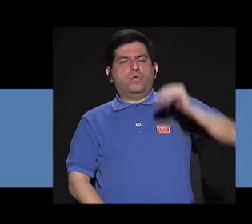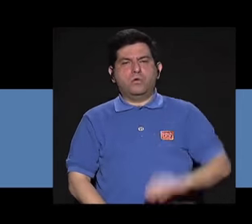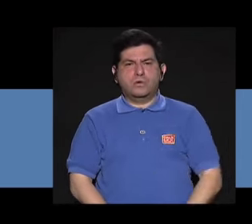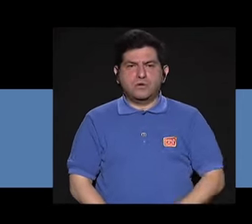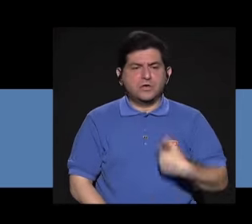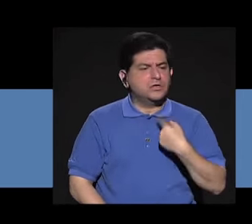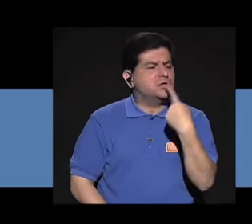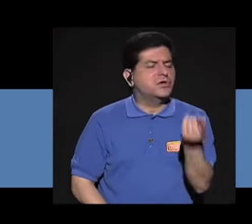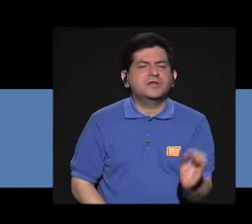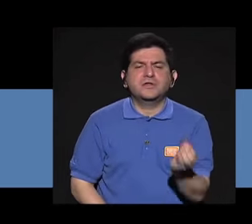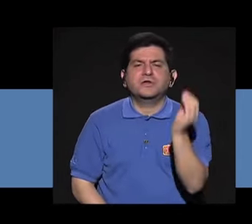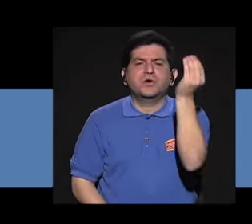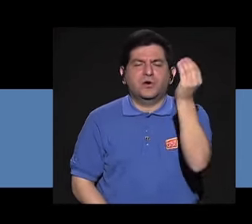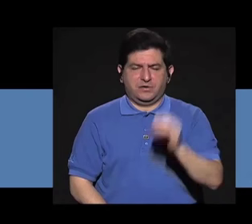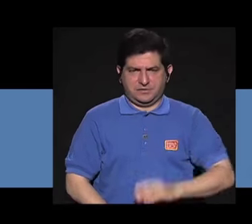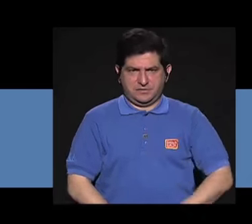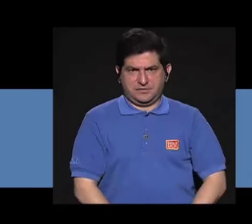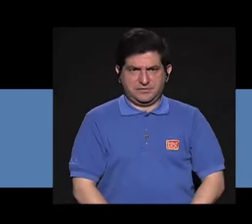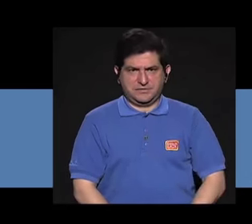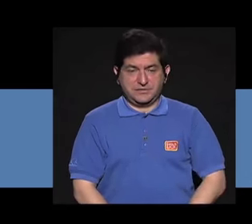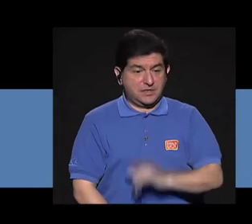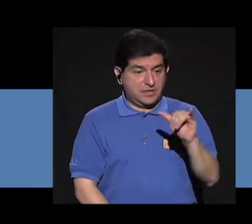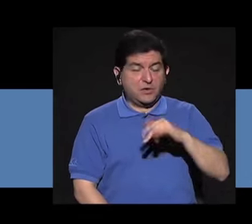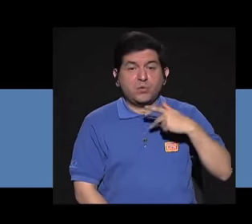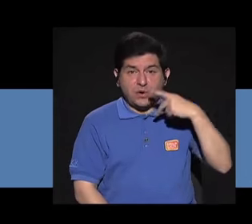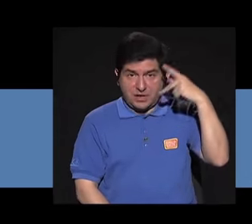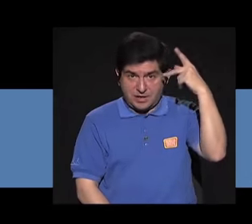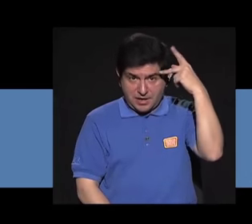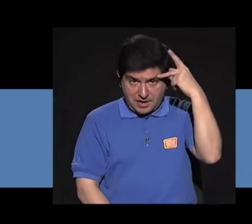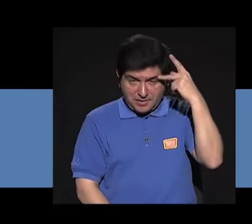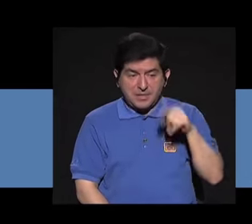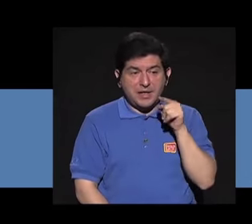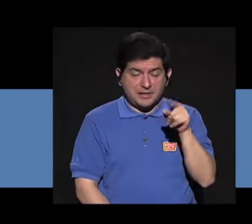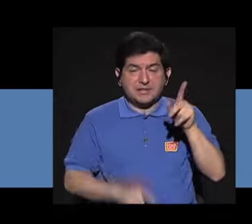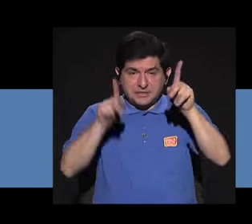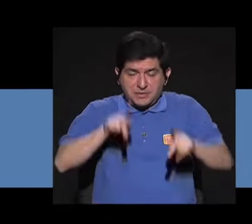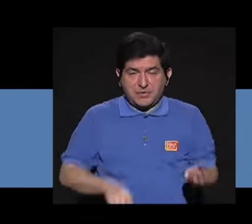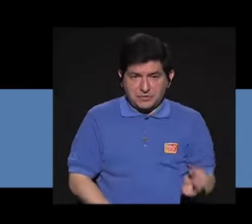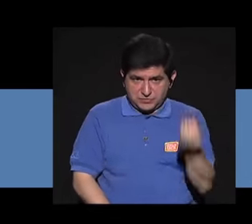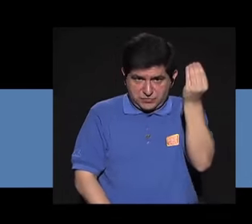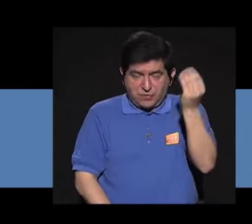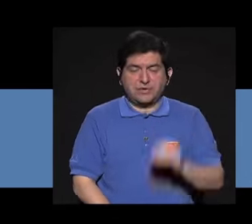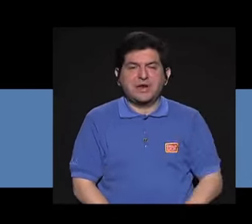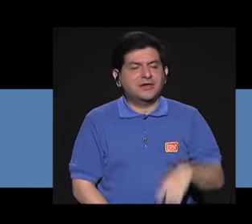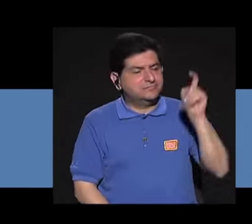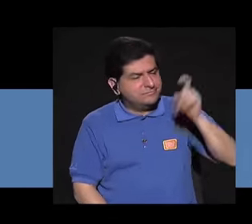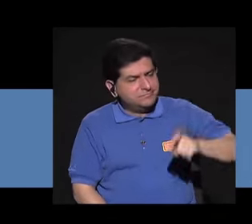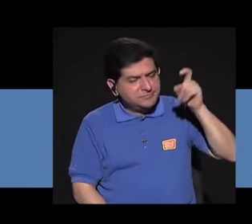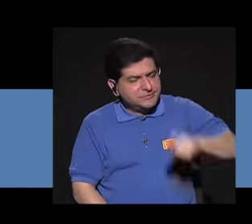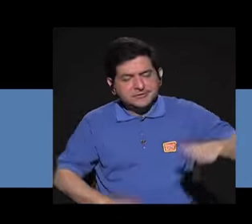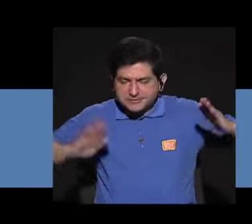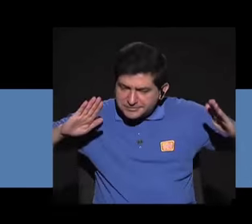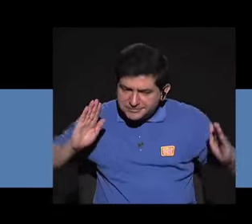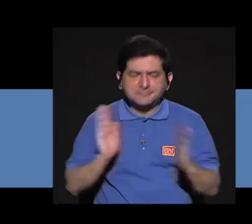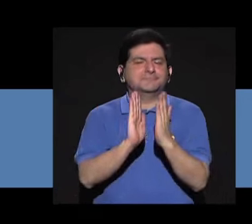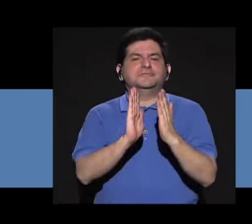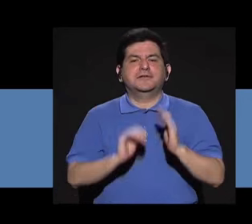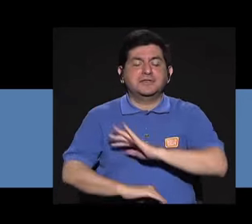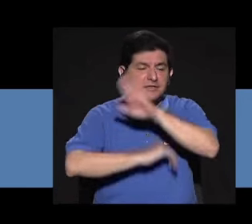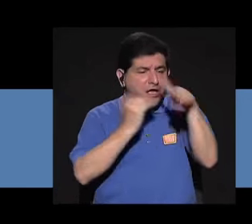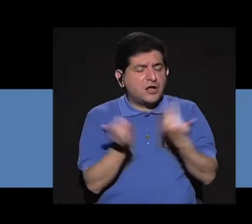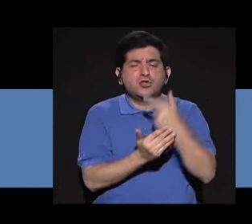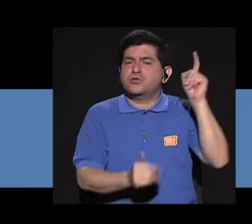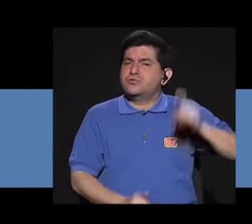Y yo les digo a los muchachos, a los adolescentes, a los padres de adolescentes que tienen que hacerle frente